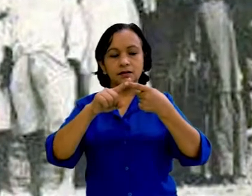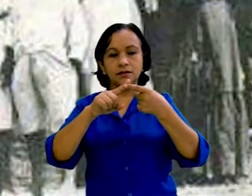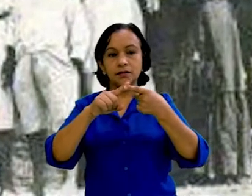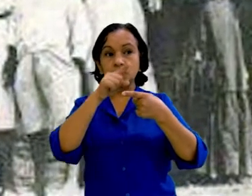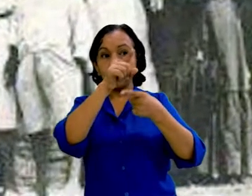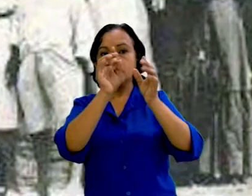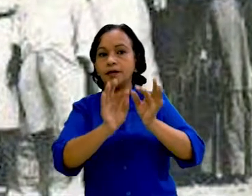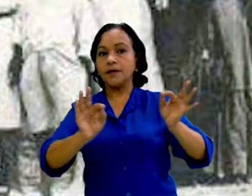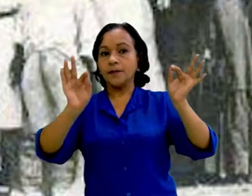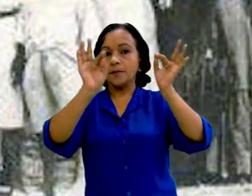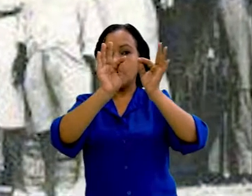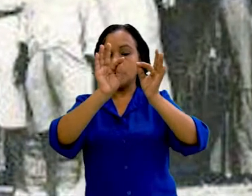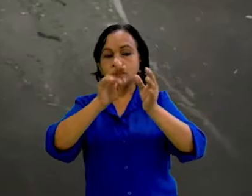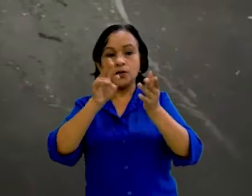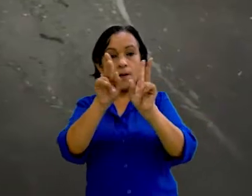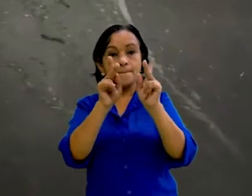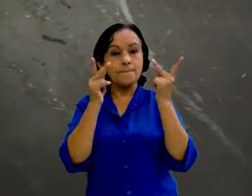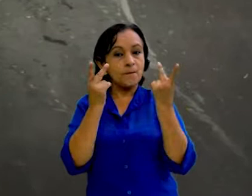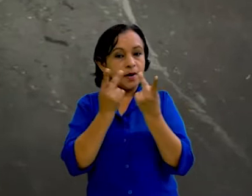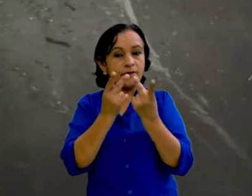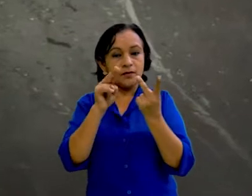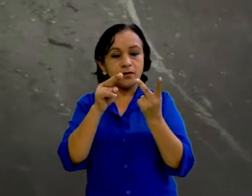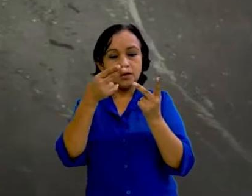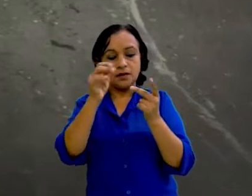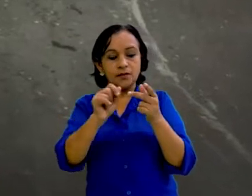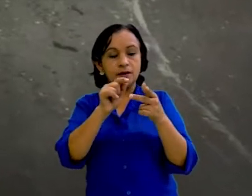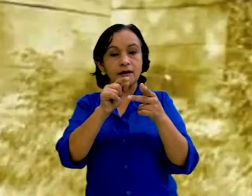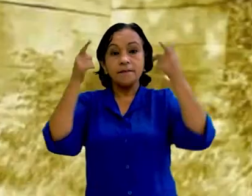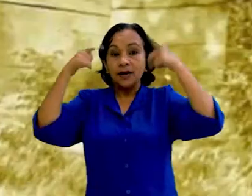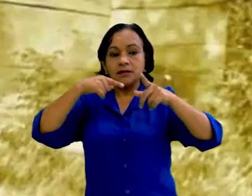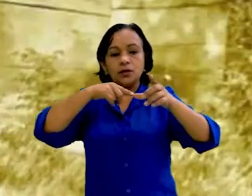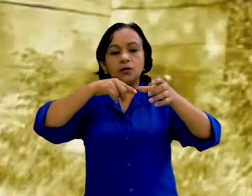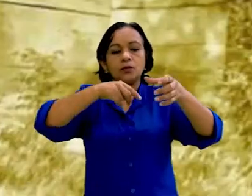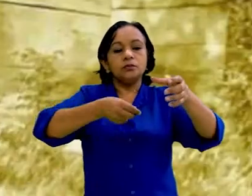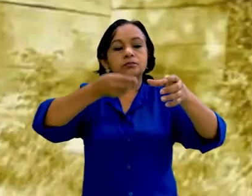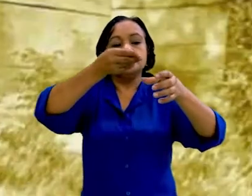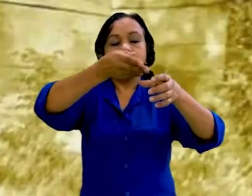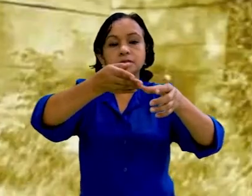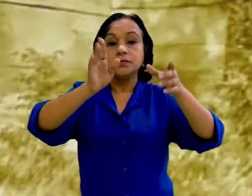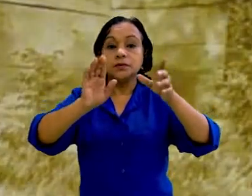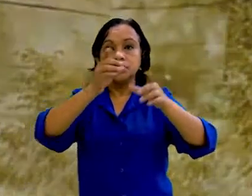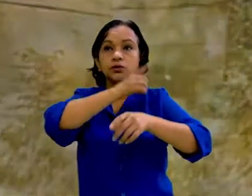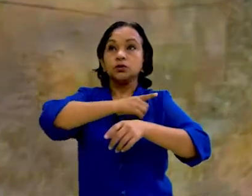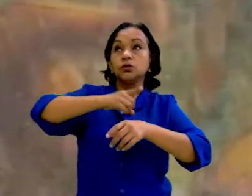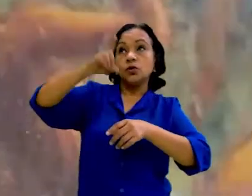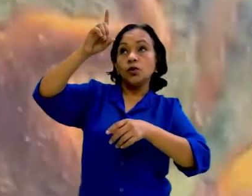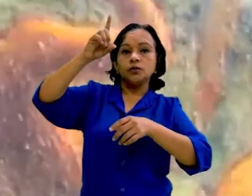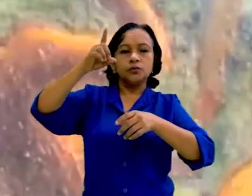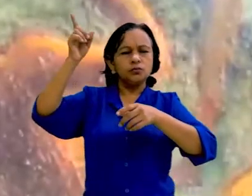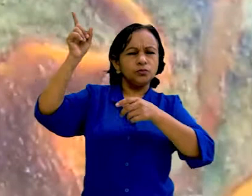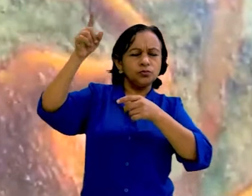era un importante centro ritual de los pueblos nahuas habitantes de Masaya y los alrededores, y el dios maya Huracán,